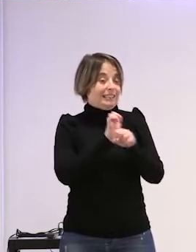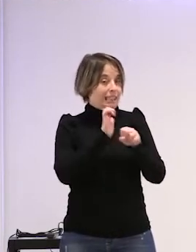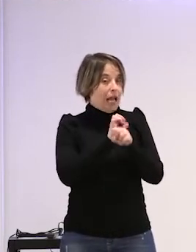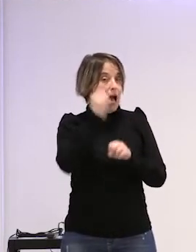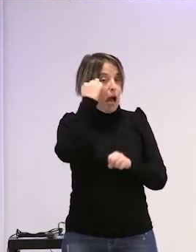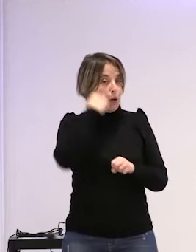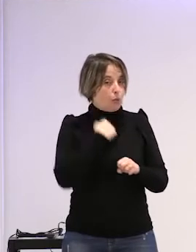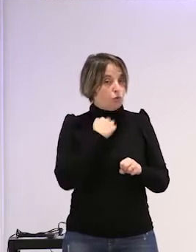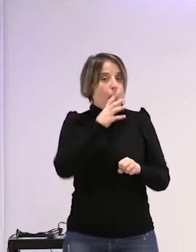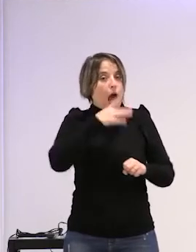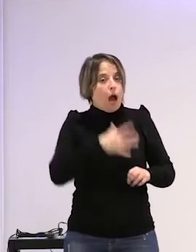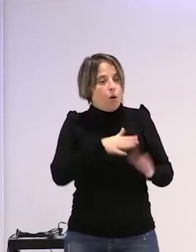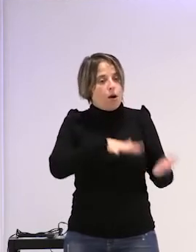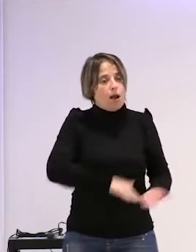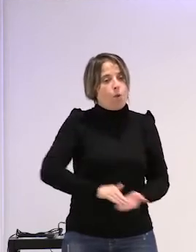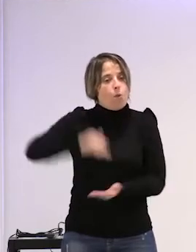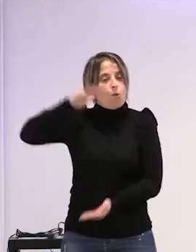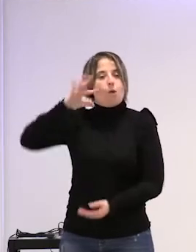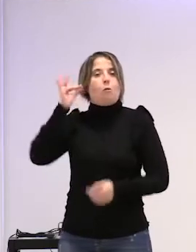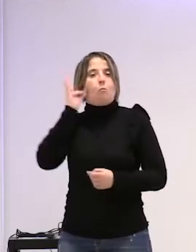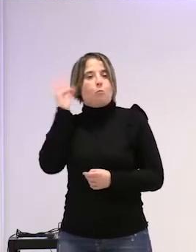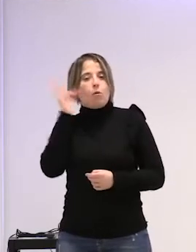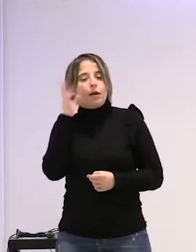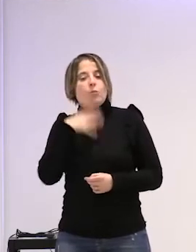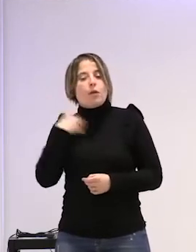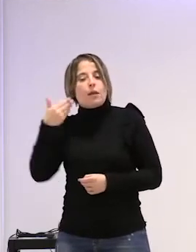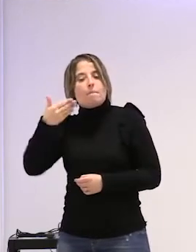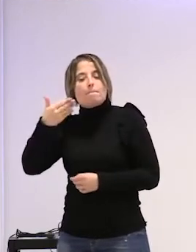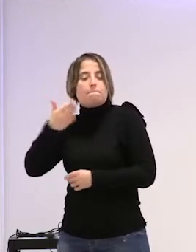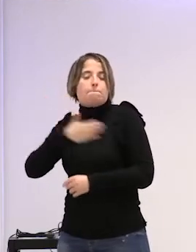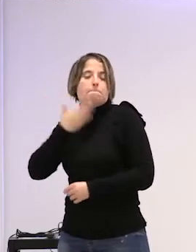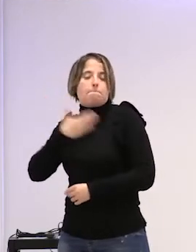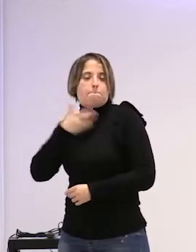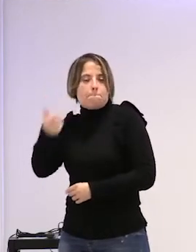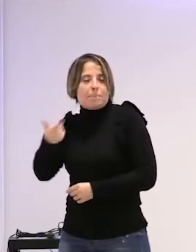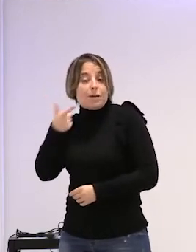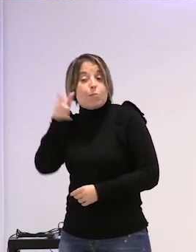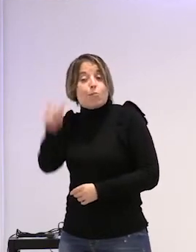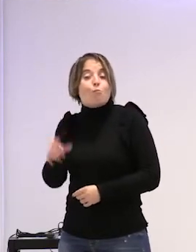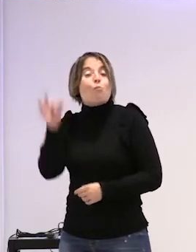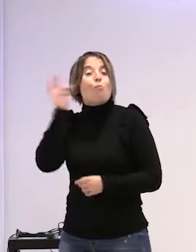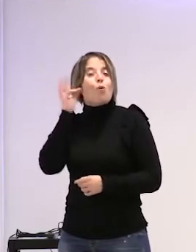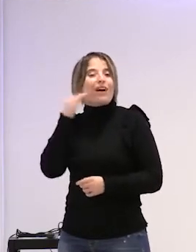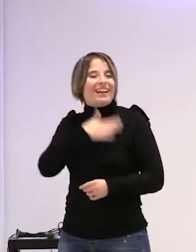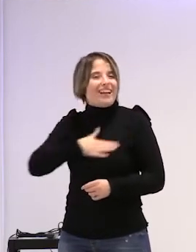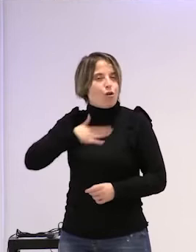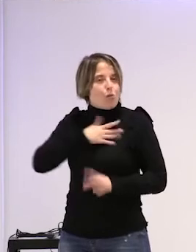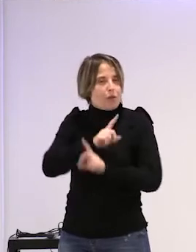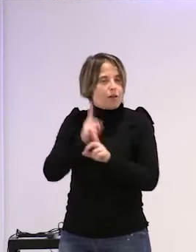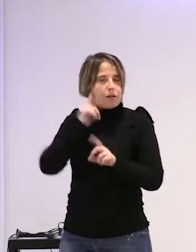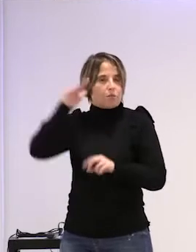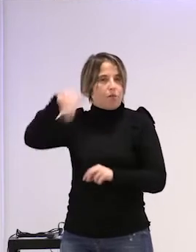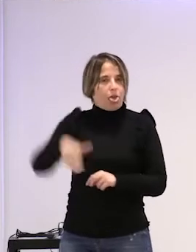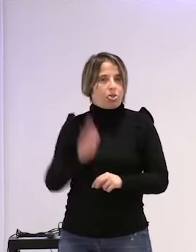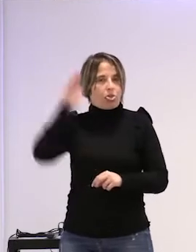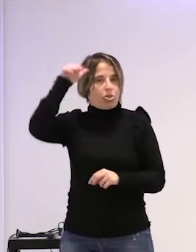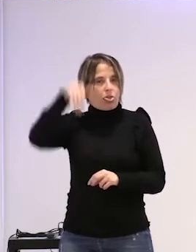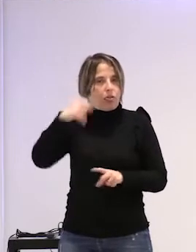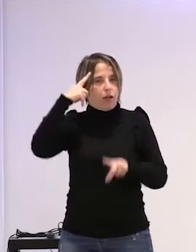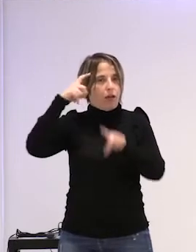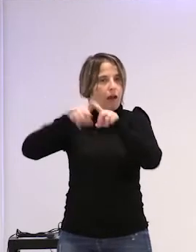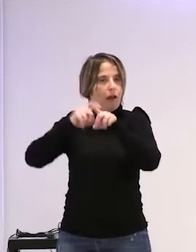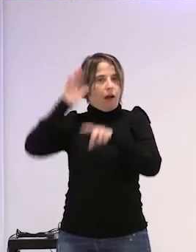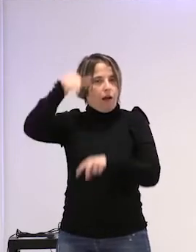mujer podamos sentir compasión hacia ella pero a esa mujer que es tan incómoda ¿no? que tiene altibajos muy profundos